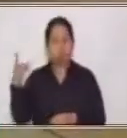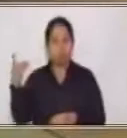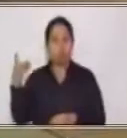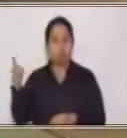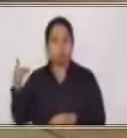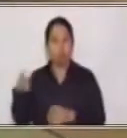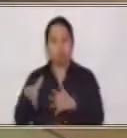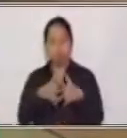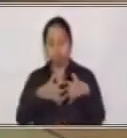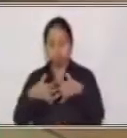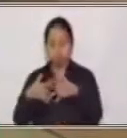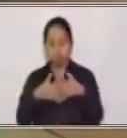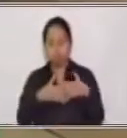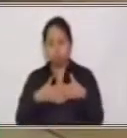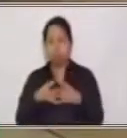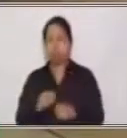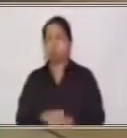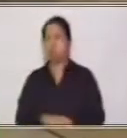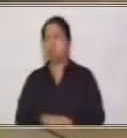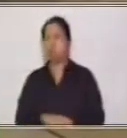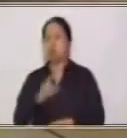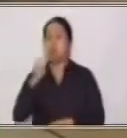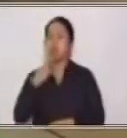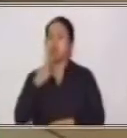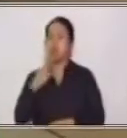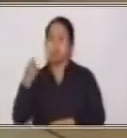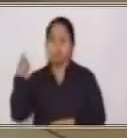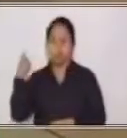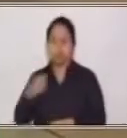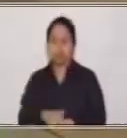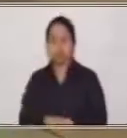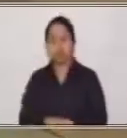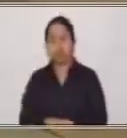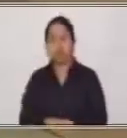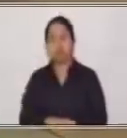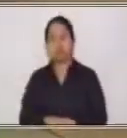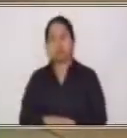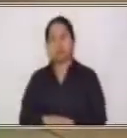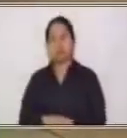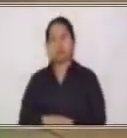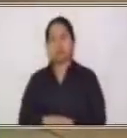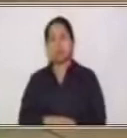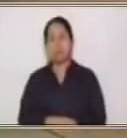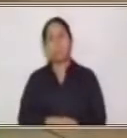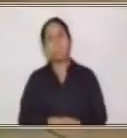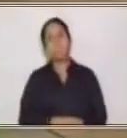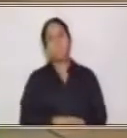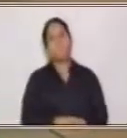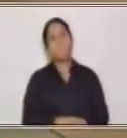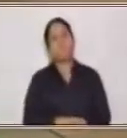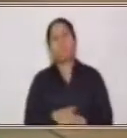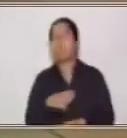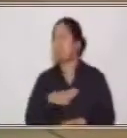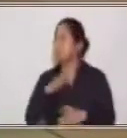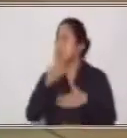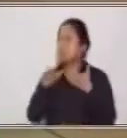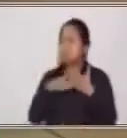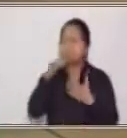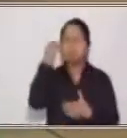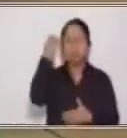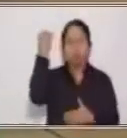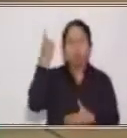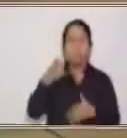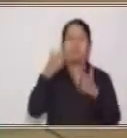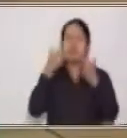podemos responder, el dólar. Muy bien, teniendo esa idea, vamos a tratar de